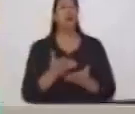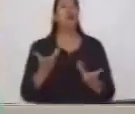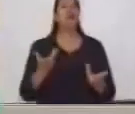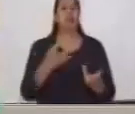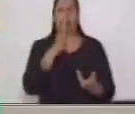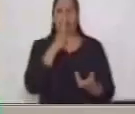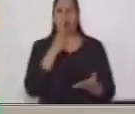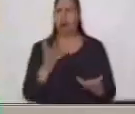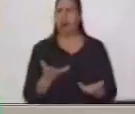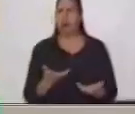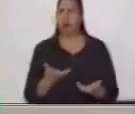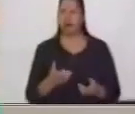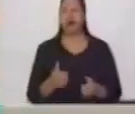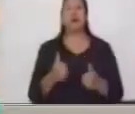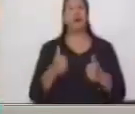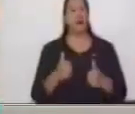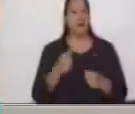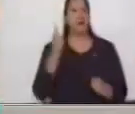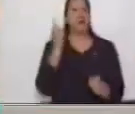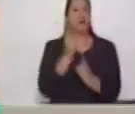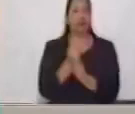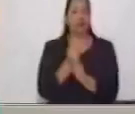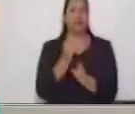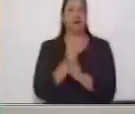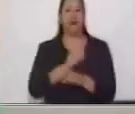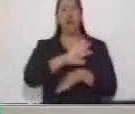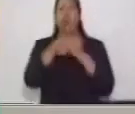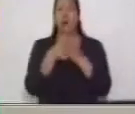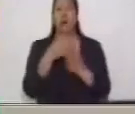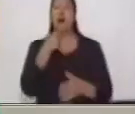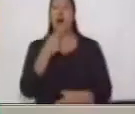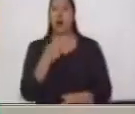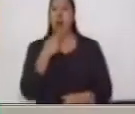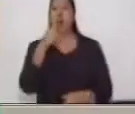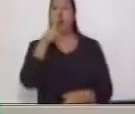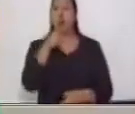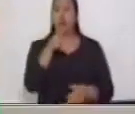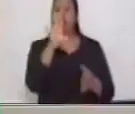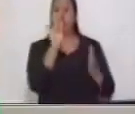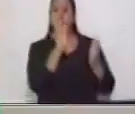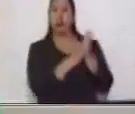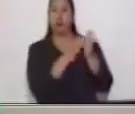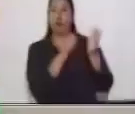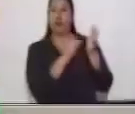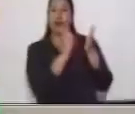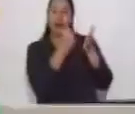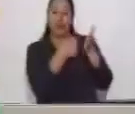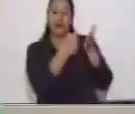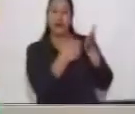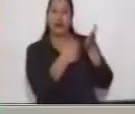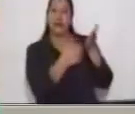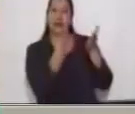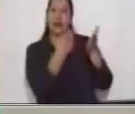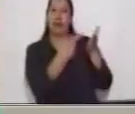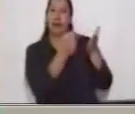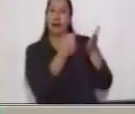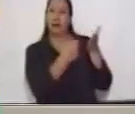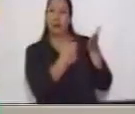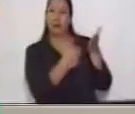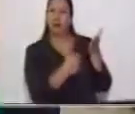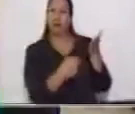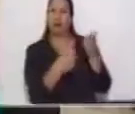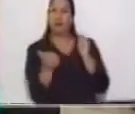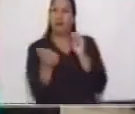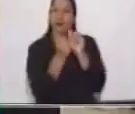Muy bien. Todas tus respuestas las vas a colocar en este espacio. Te estoy dando tiempo para que respondas junto conmigo.